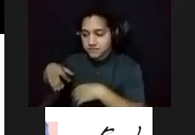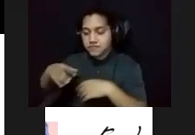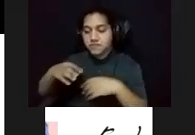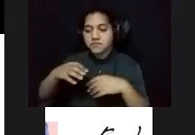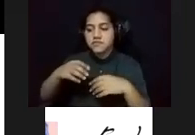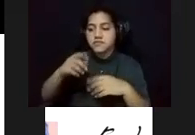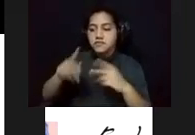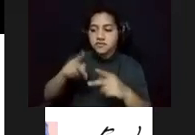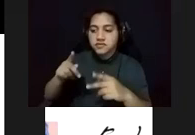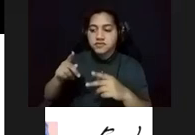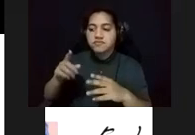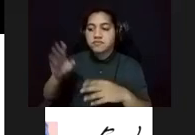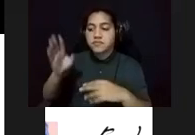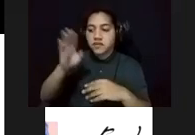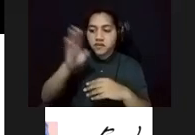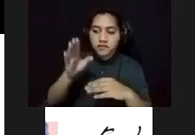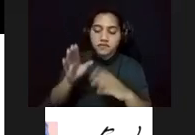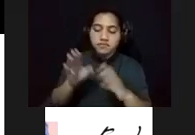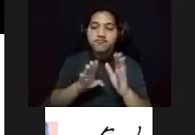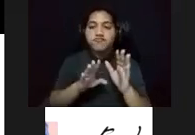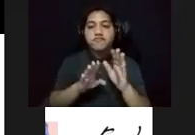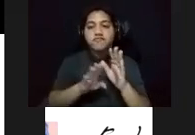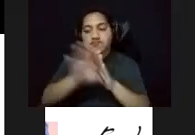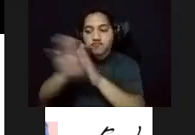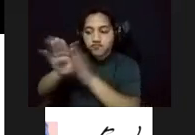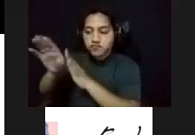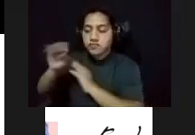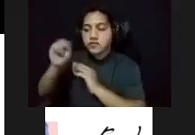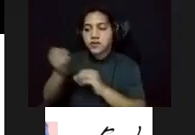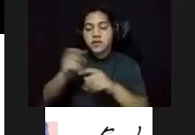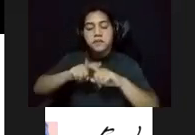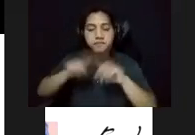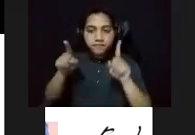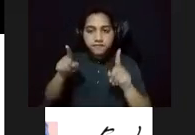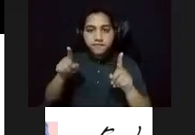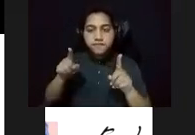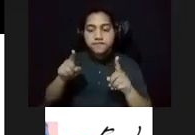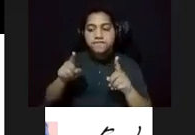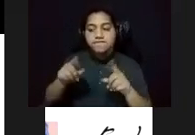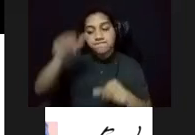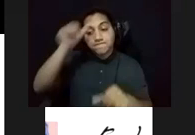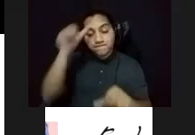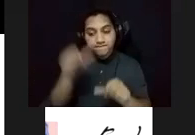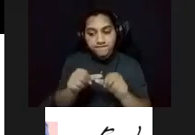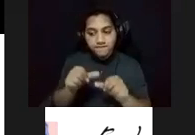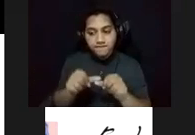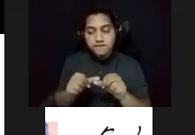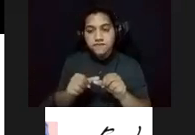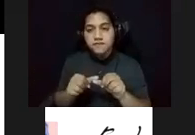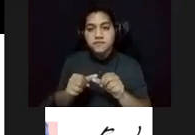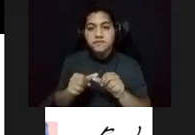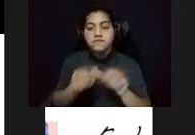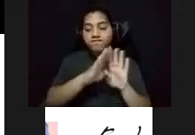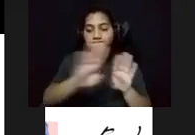la configuración del desarrollo urbano. Sin embargo, no olvidemos que es una representación